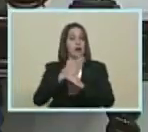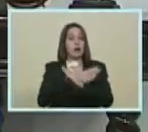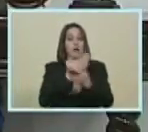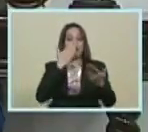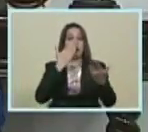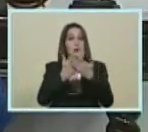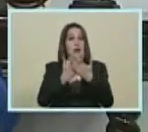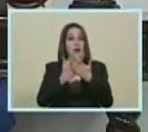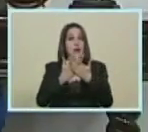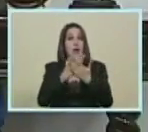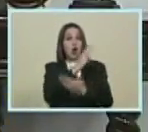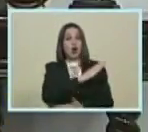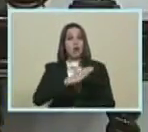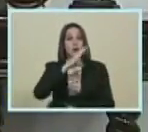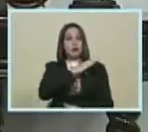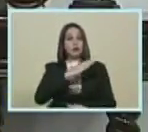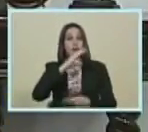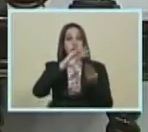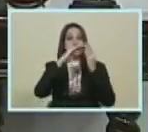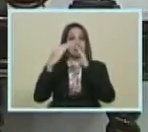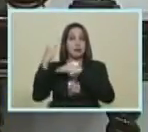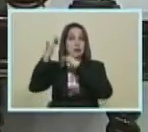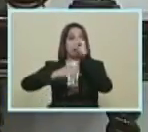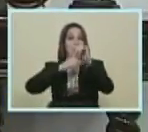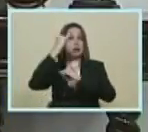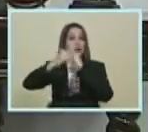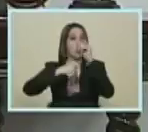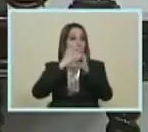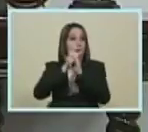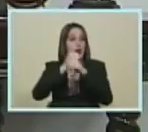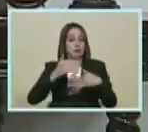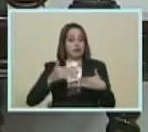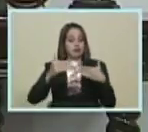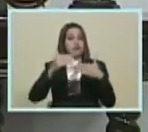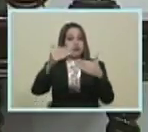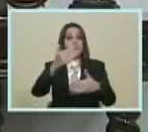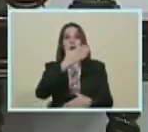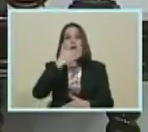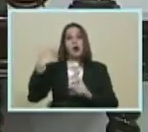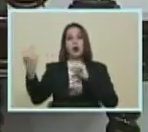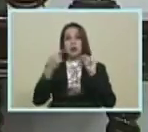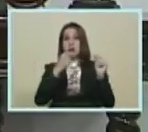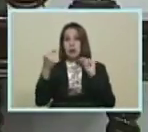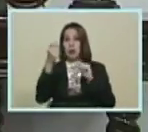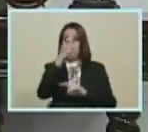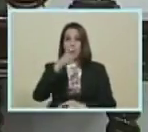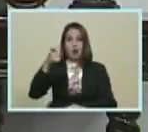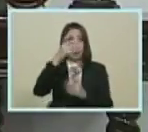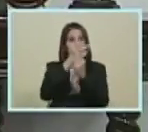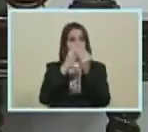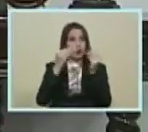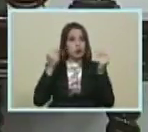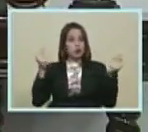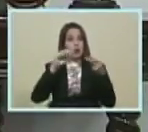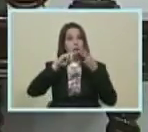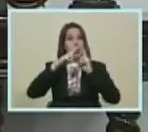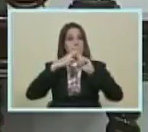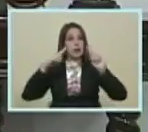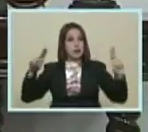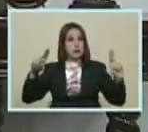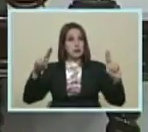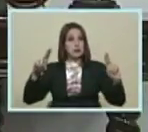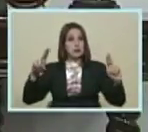La comunidad Internacional De avanzar En el camino Del diálogo En la búsqueda De soluciones Pacíficas